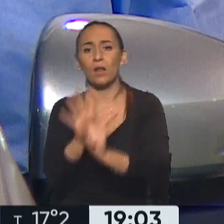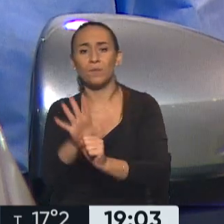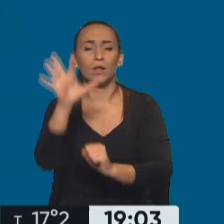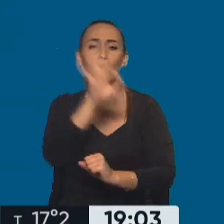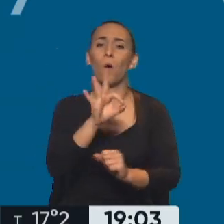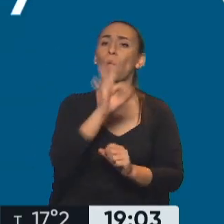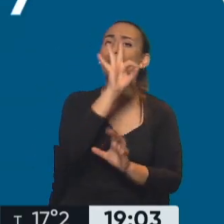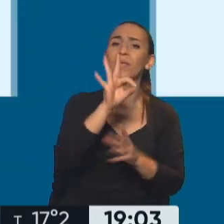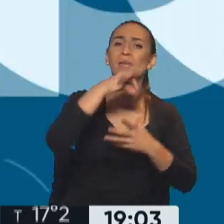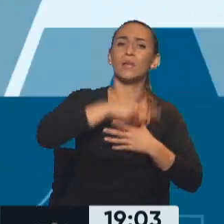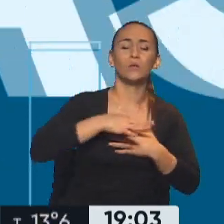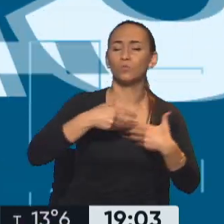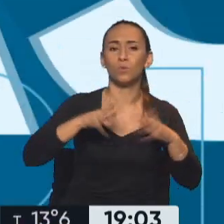respiratorio.